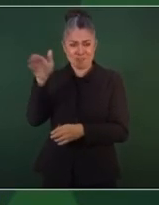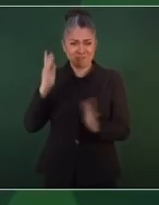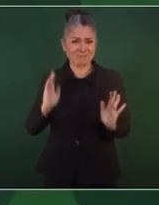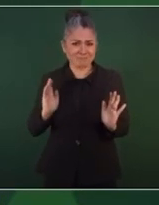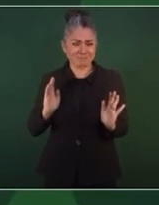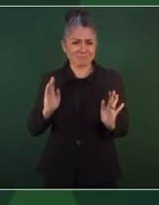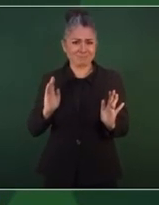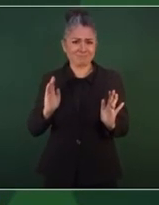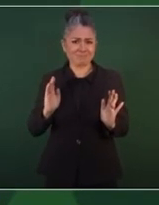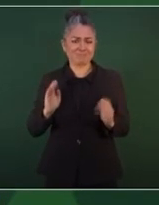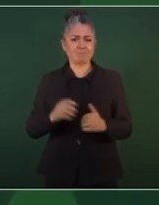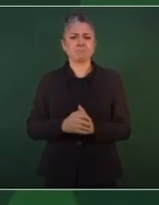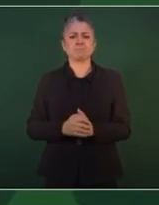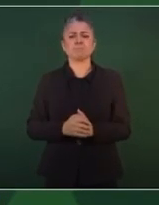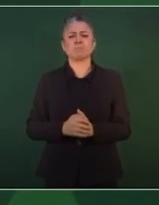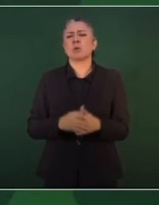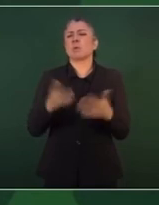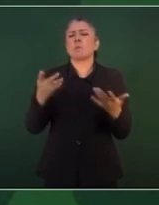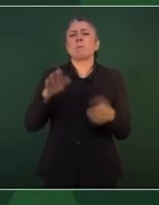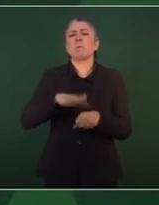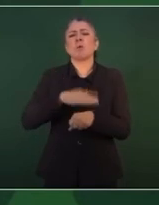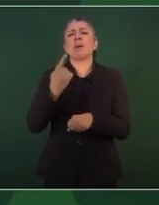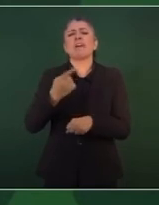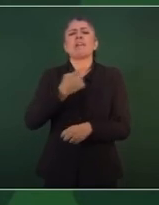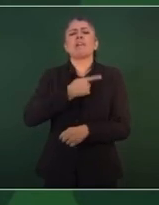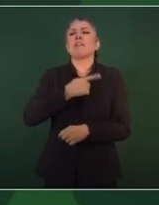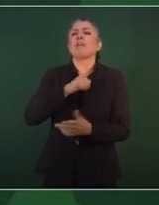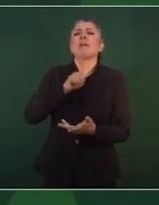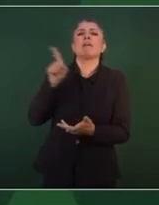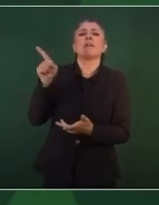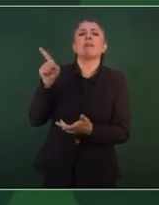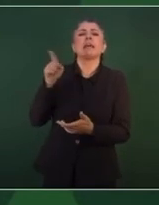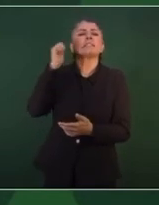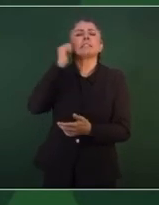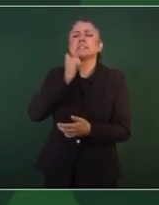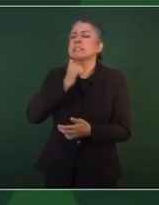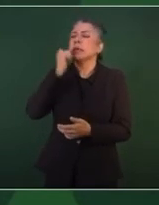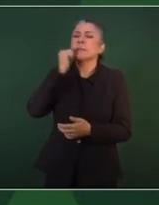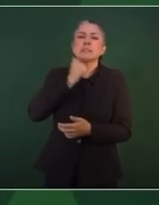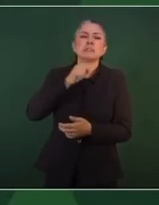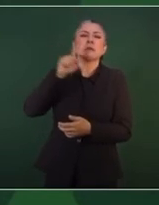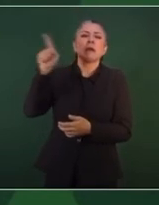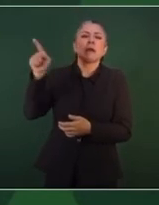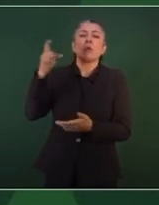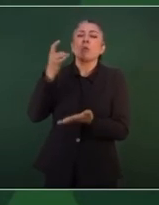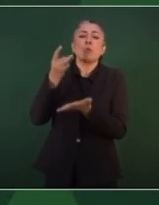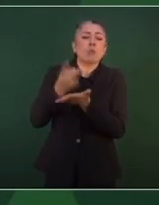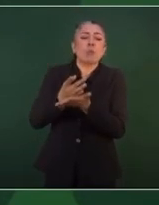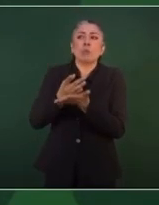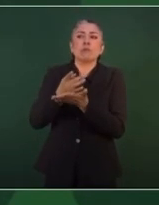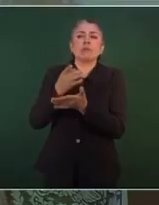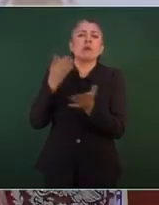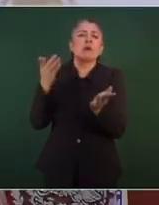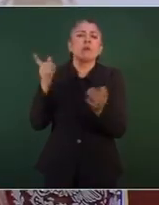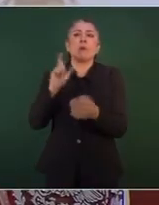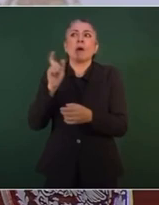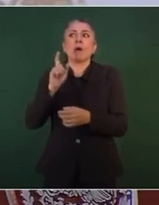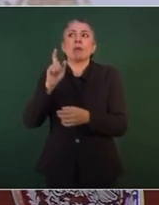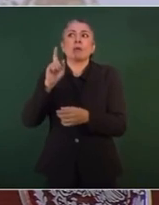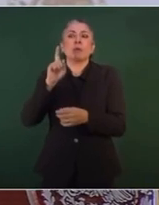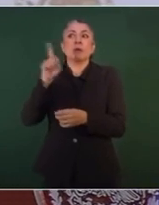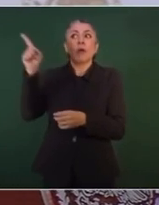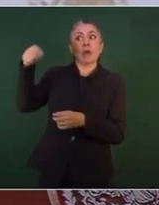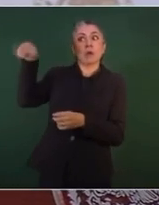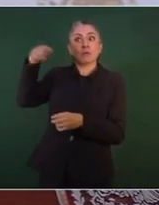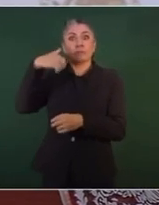se pronuncian cuando se trata de afectar